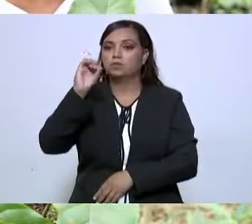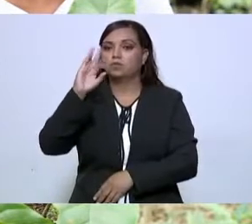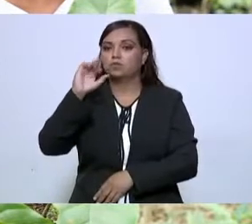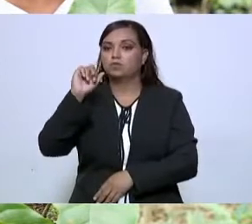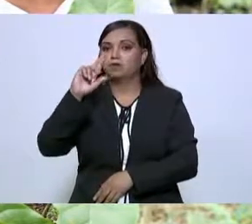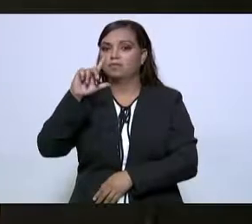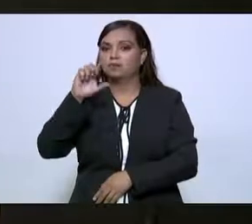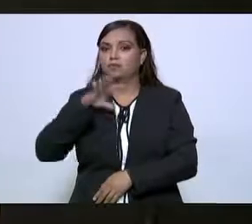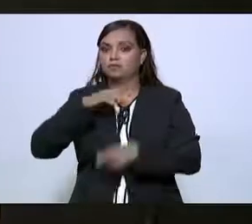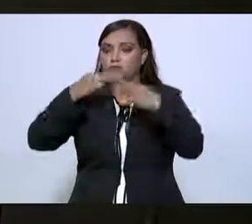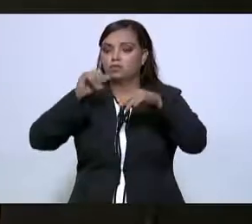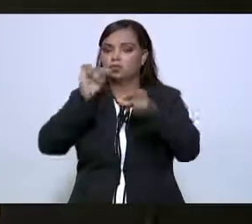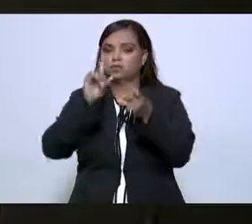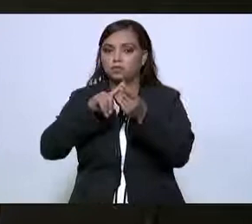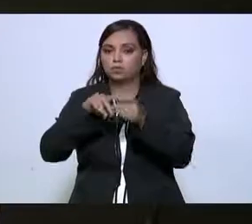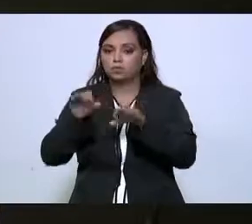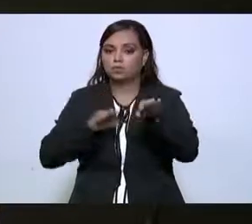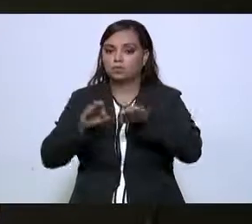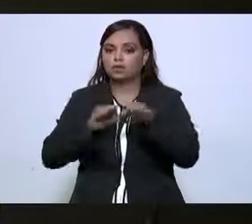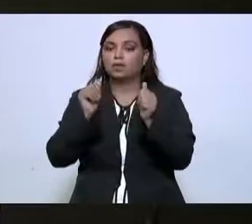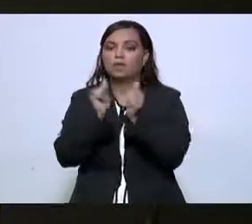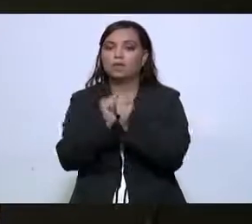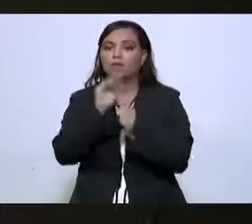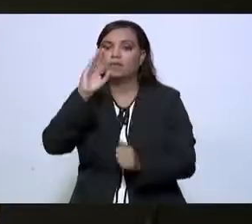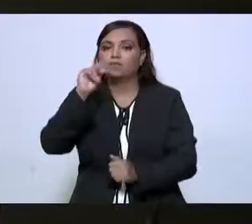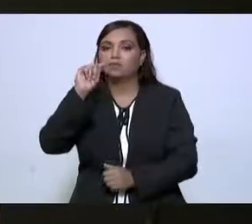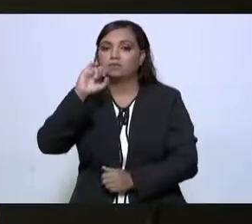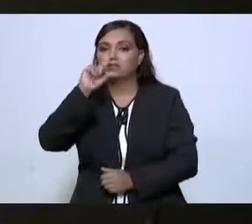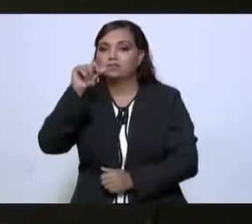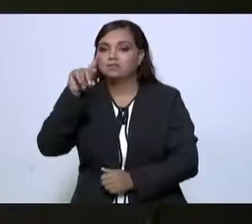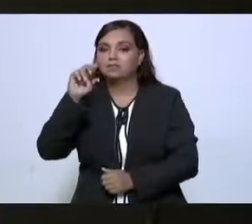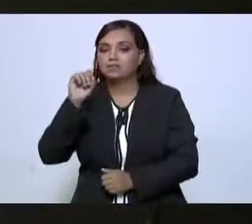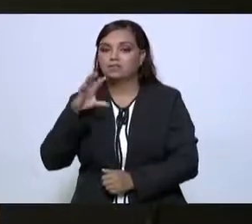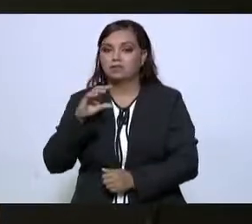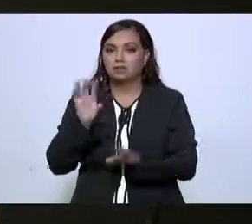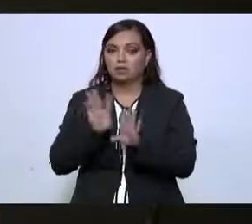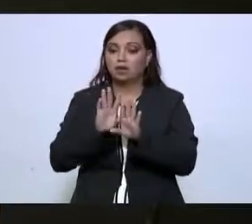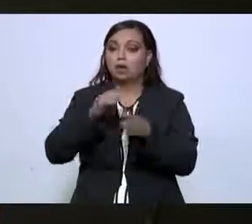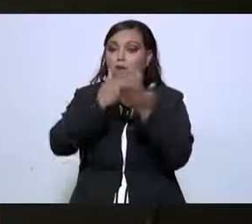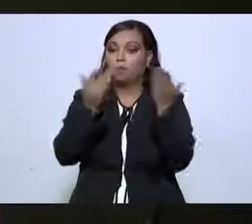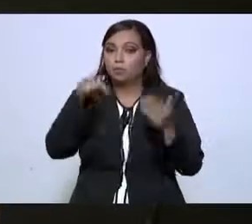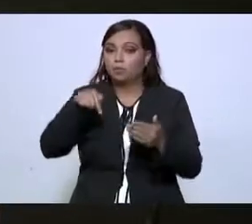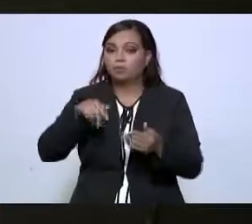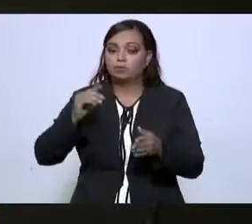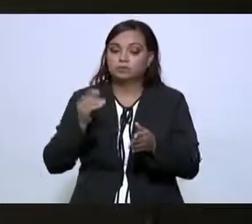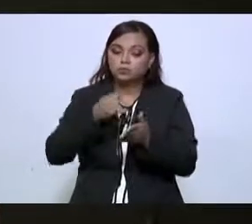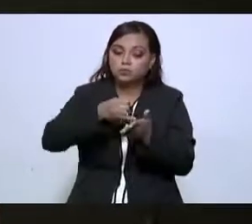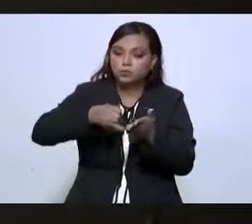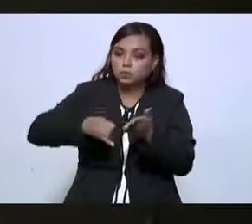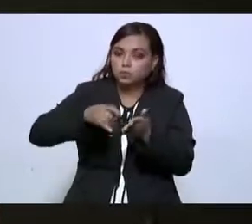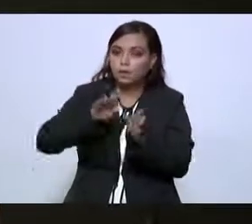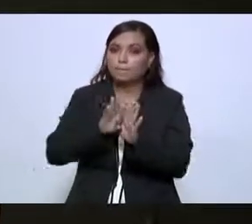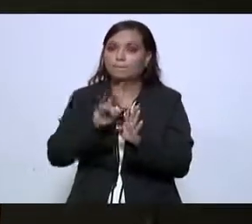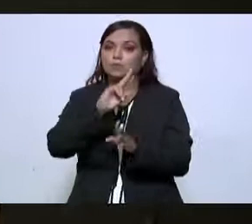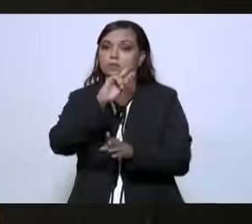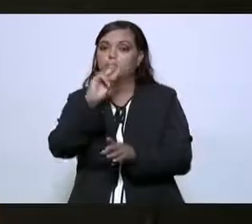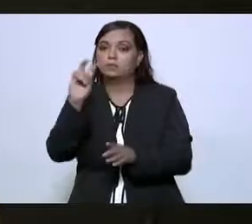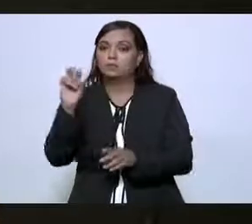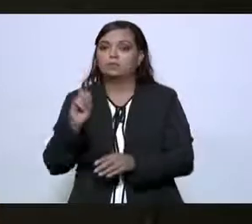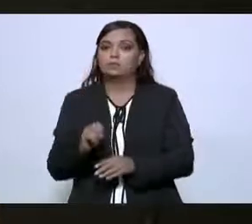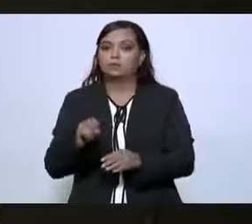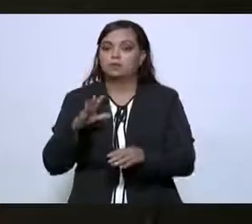trabaja el fertilizante orgánico. Actualmente se han sembrado 12 millones 366 mil